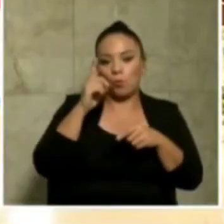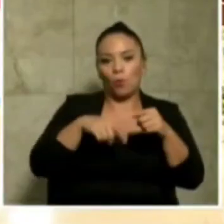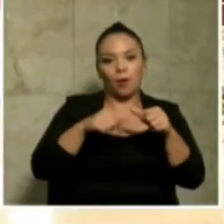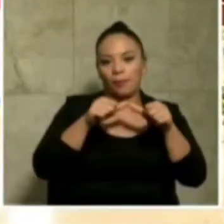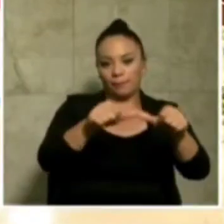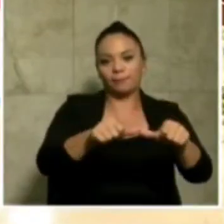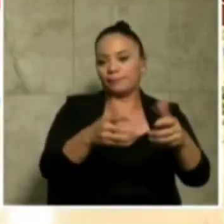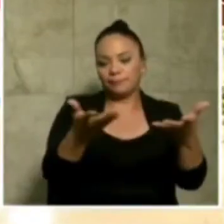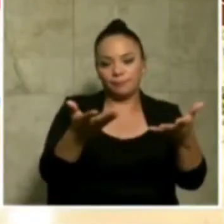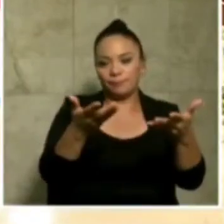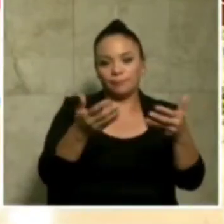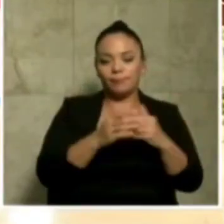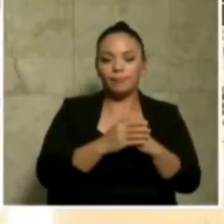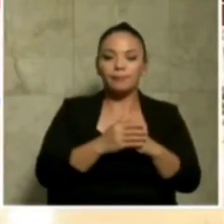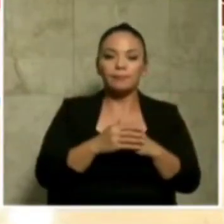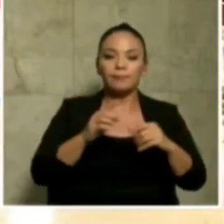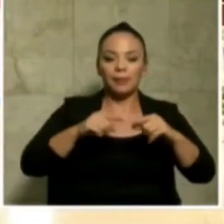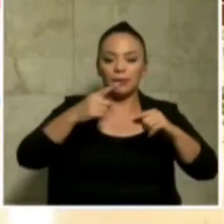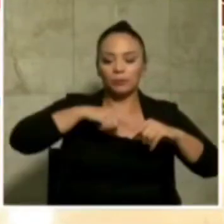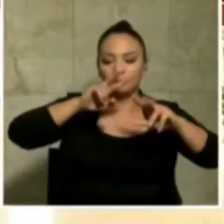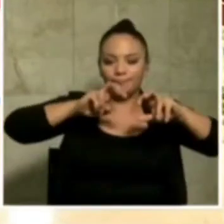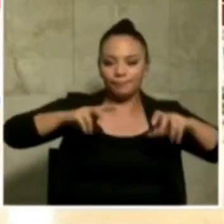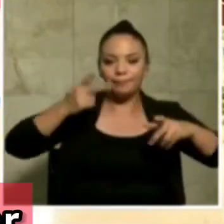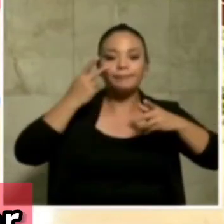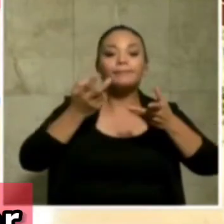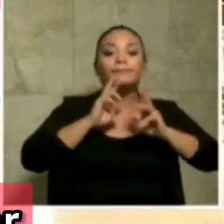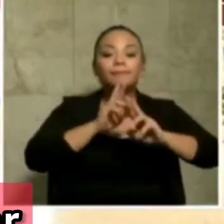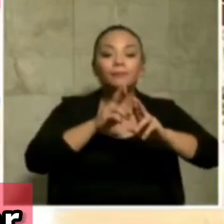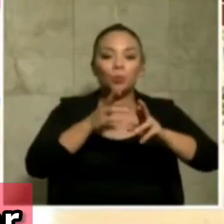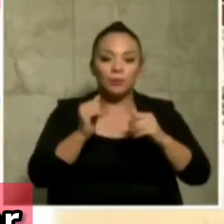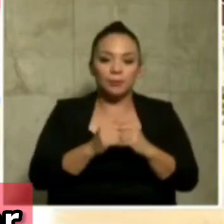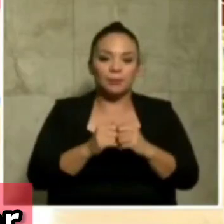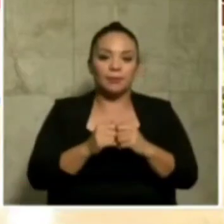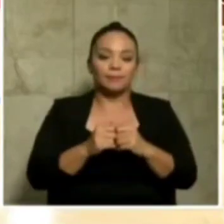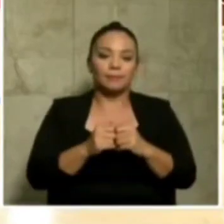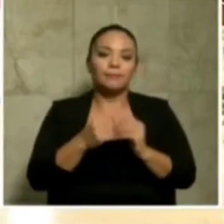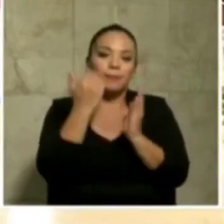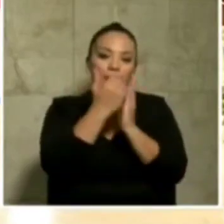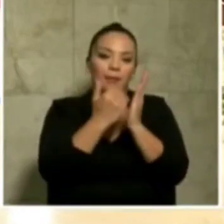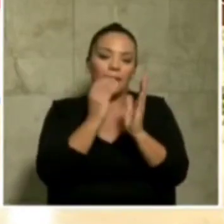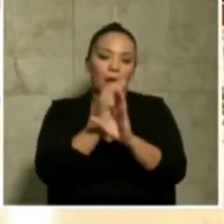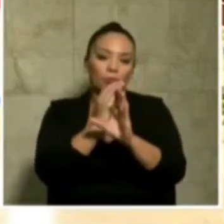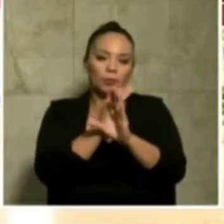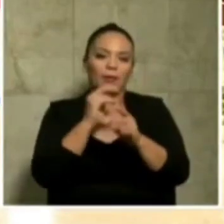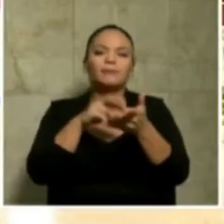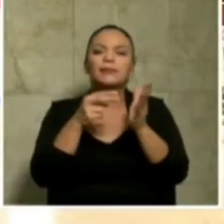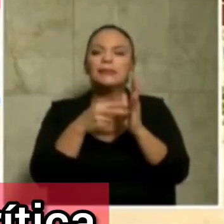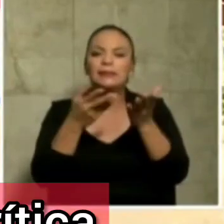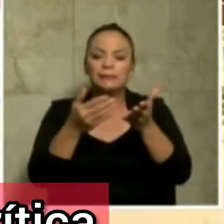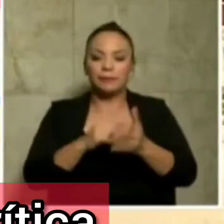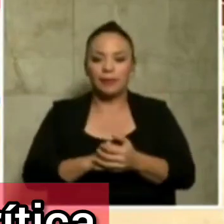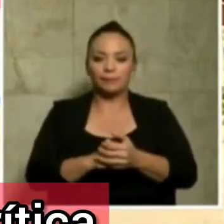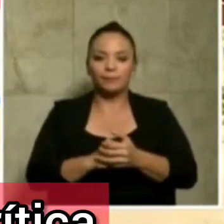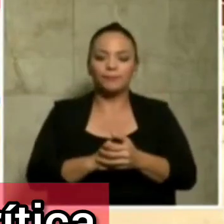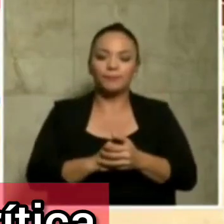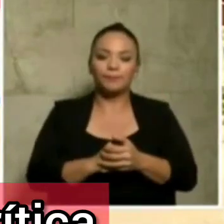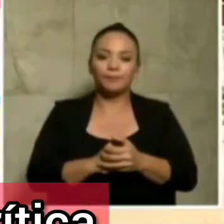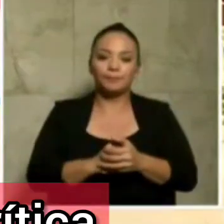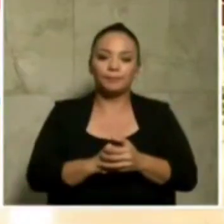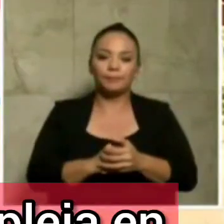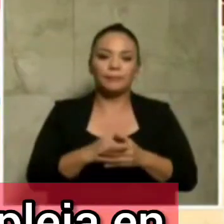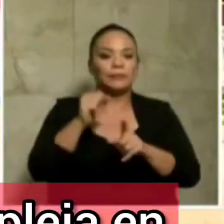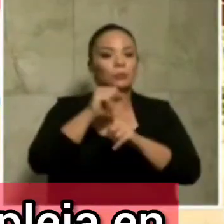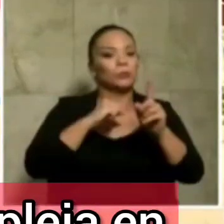pero estamos en los análisis y ver la respuesta del mismo, porque puede ser por una medida cautelar. ¿Qué quiere decir eso? Nos encontramos en una situación